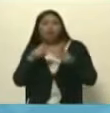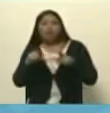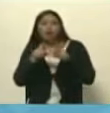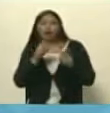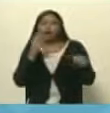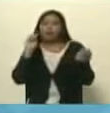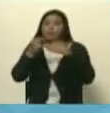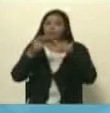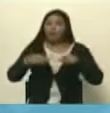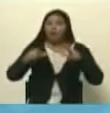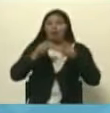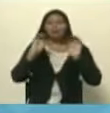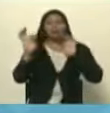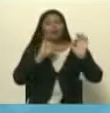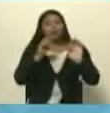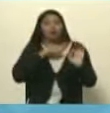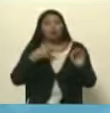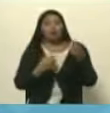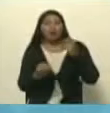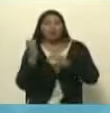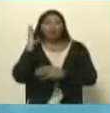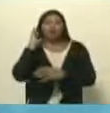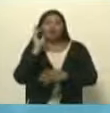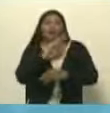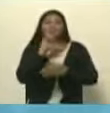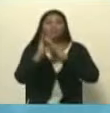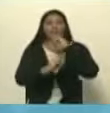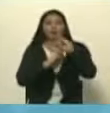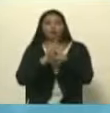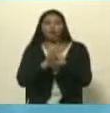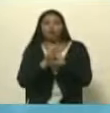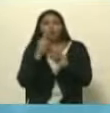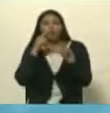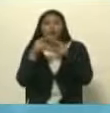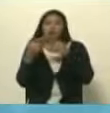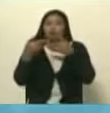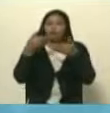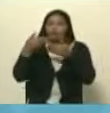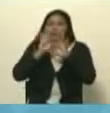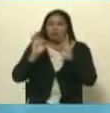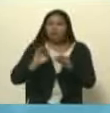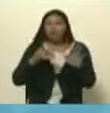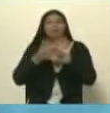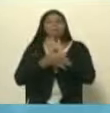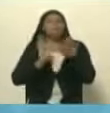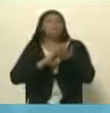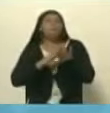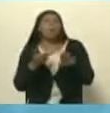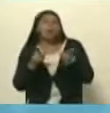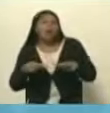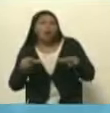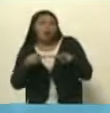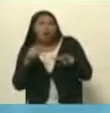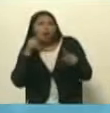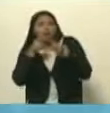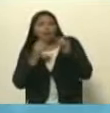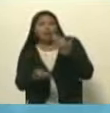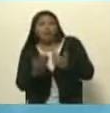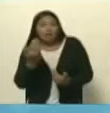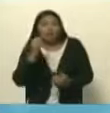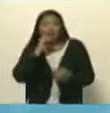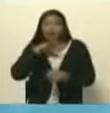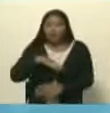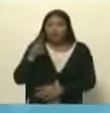Carreño, a estos espacios donde se lleva a cabo el Foro Internacional de Medios Alternativos. ¿Y por qué? Porque esto marcó un hito en la historia